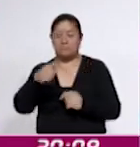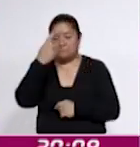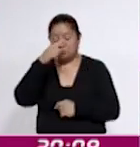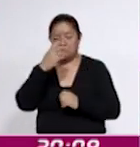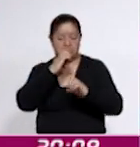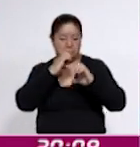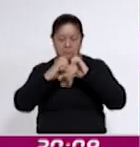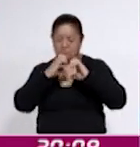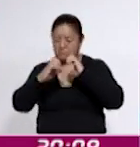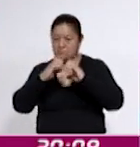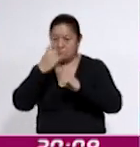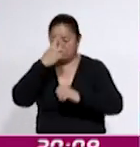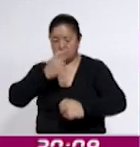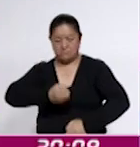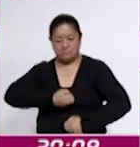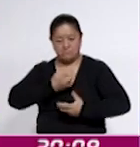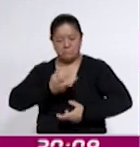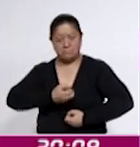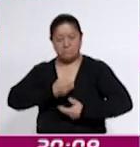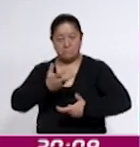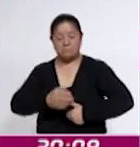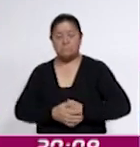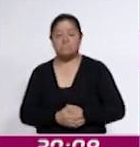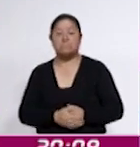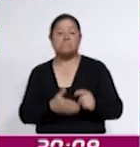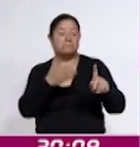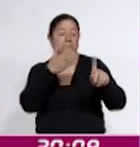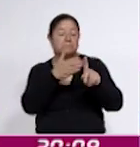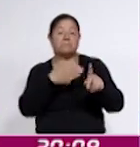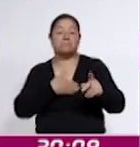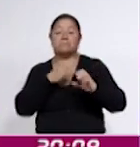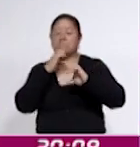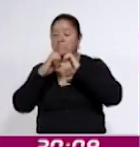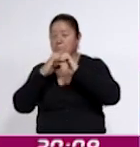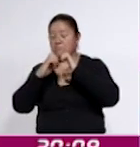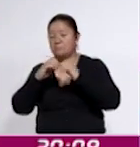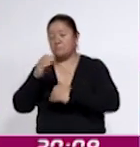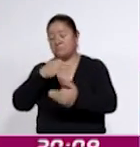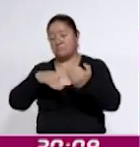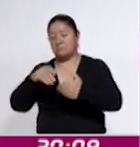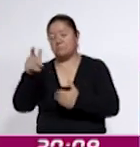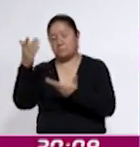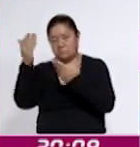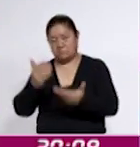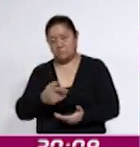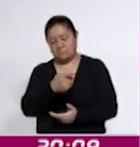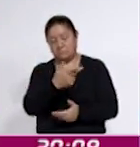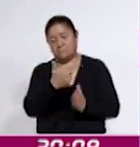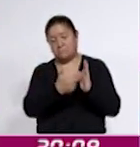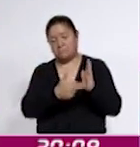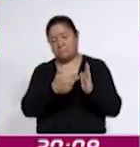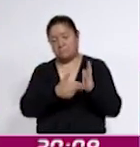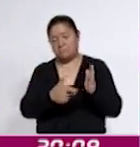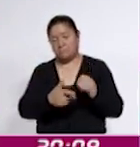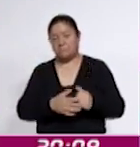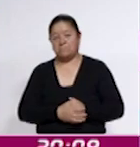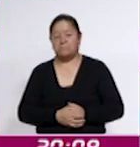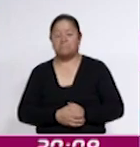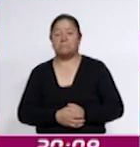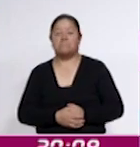comunicarse, para poder expresarse. Y bueno, al respecto quiero comunicarle que los asistentes a este taller, uso básico del Internet,